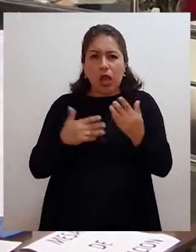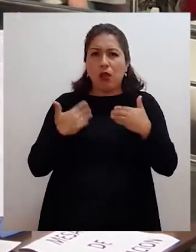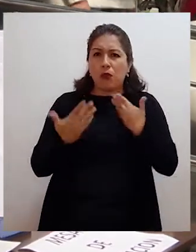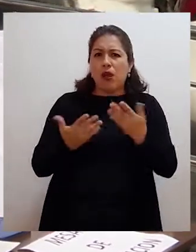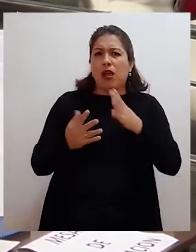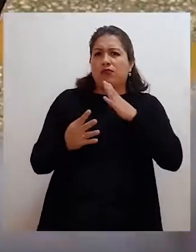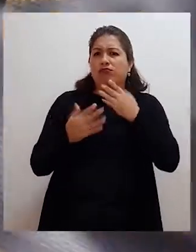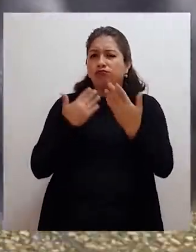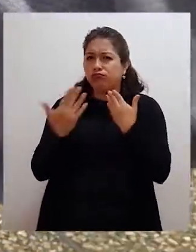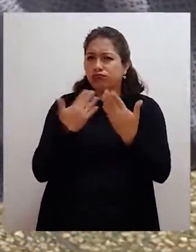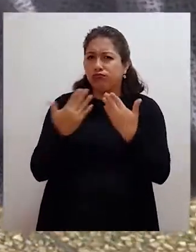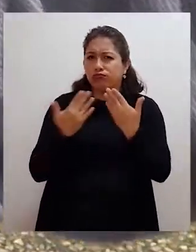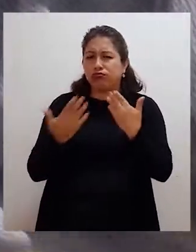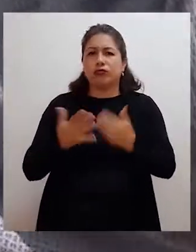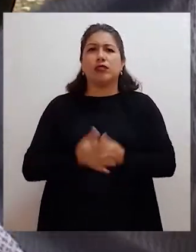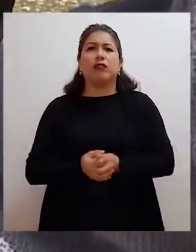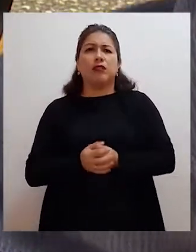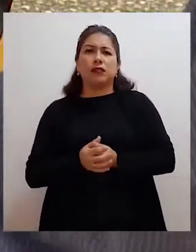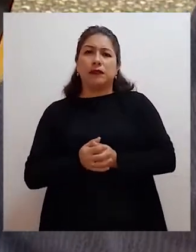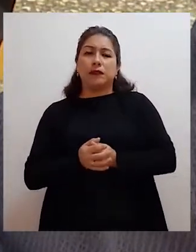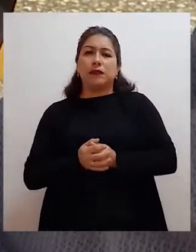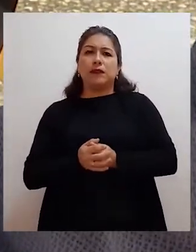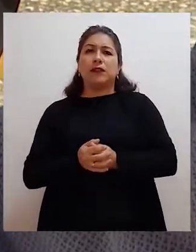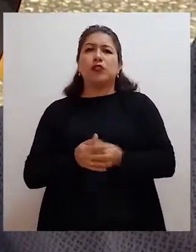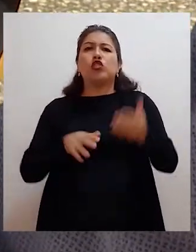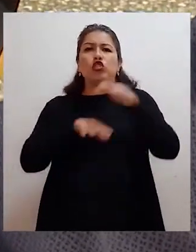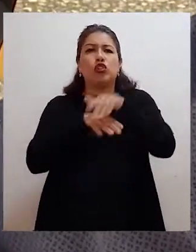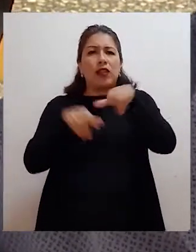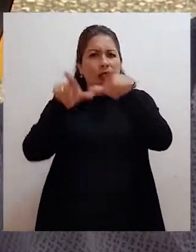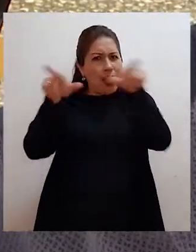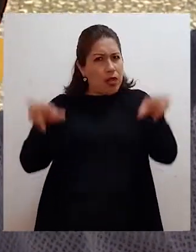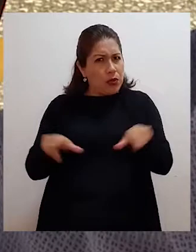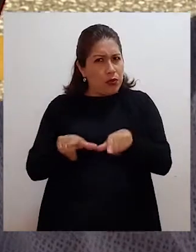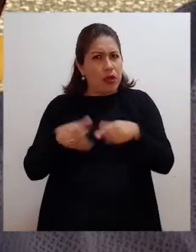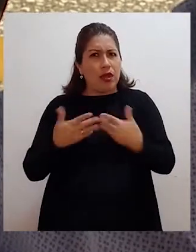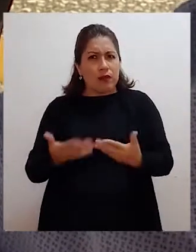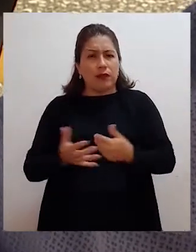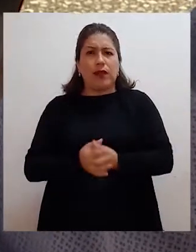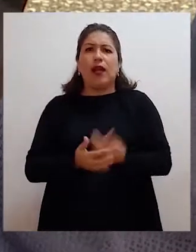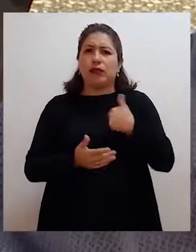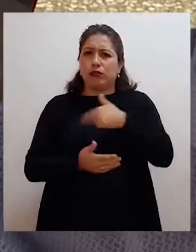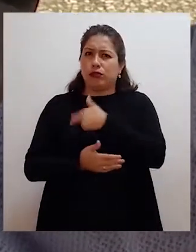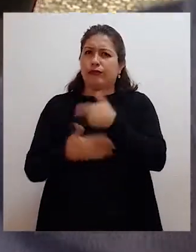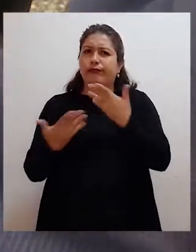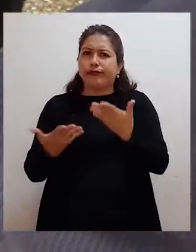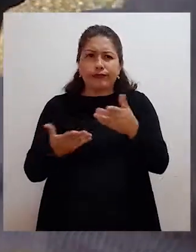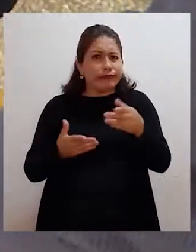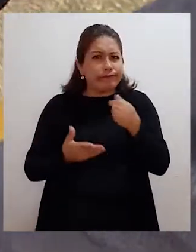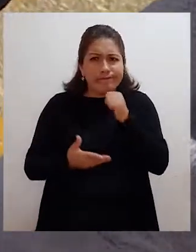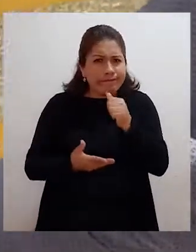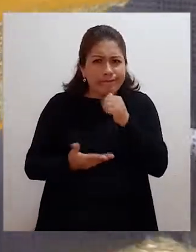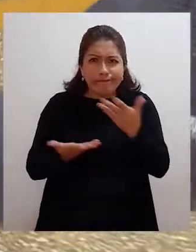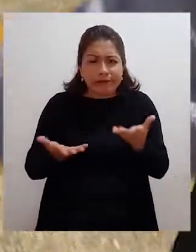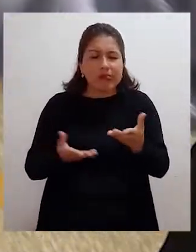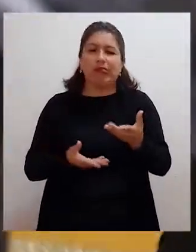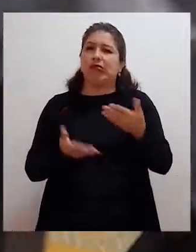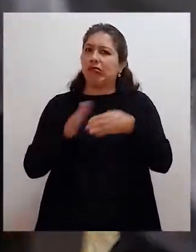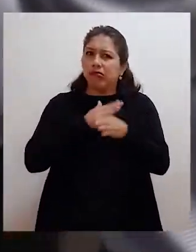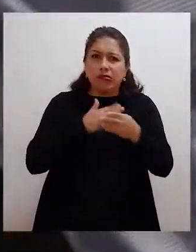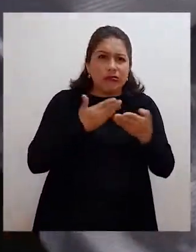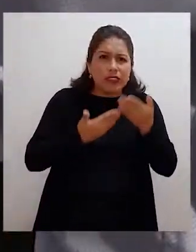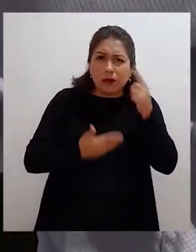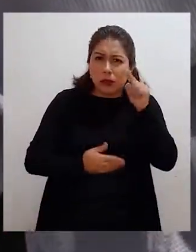instituciones o locales de votación y ejercer un derecho administrativo sancionador de ser el caso.